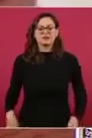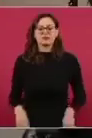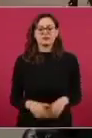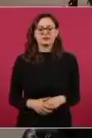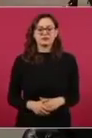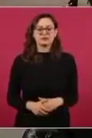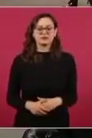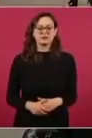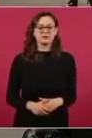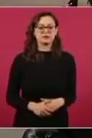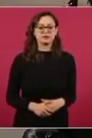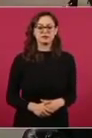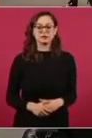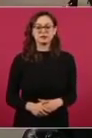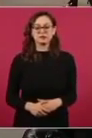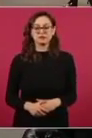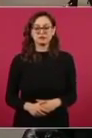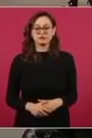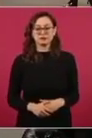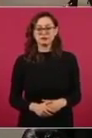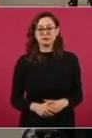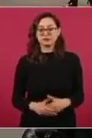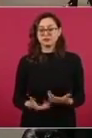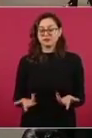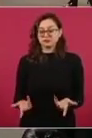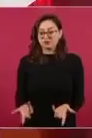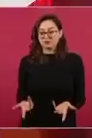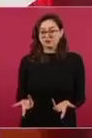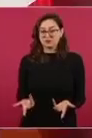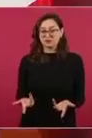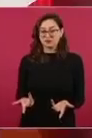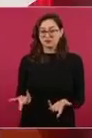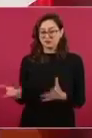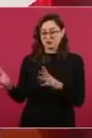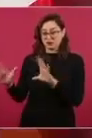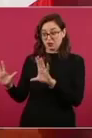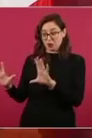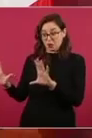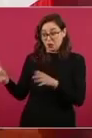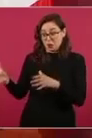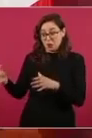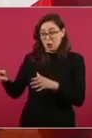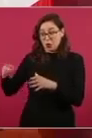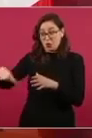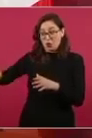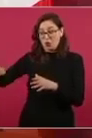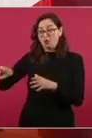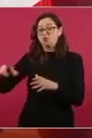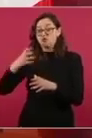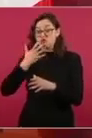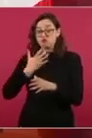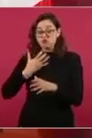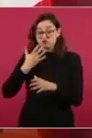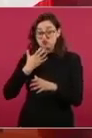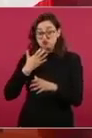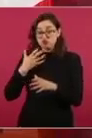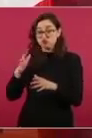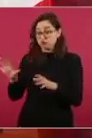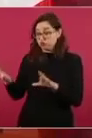toda la comunidad tenga